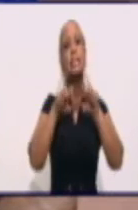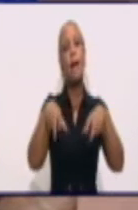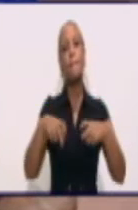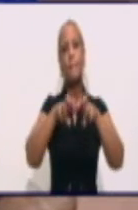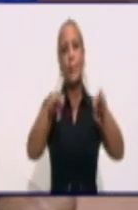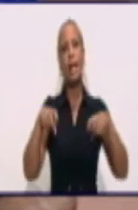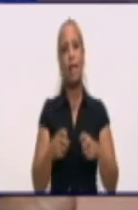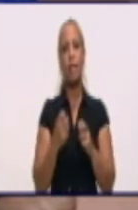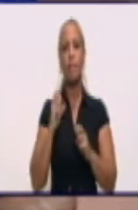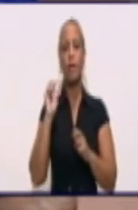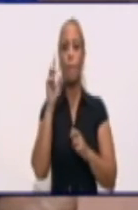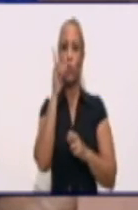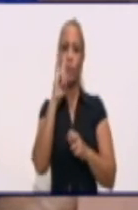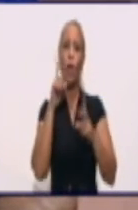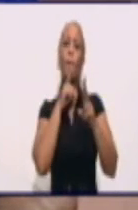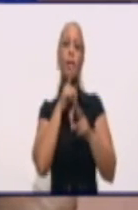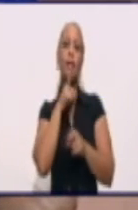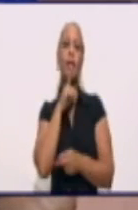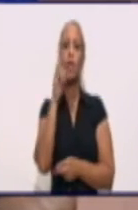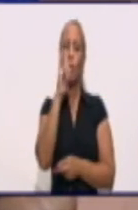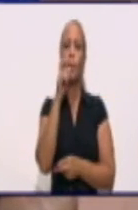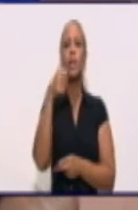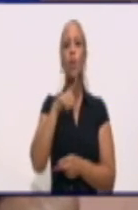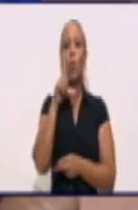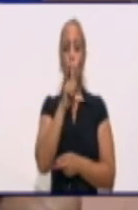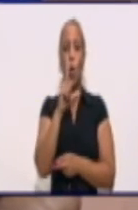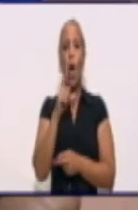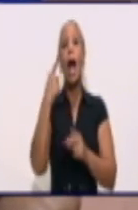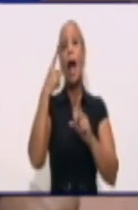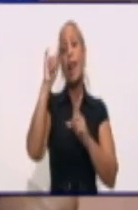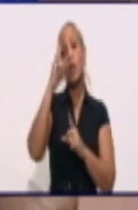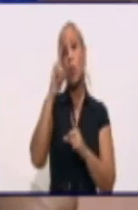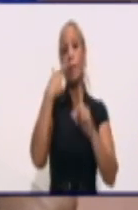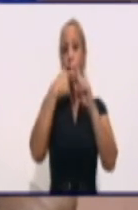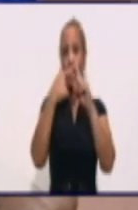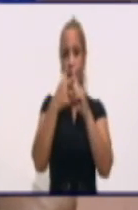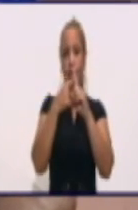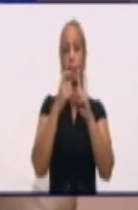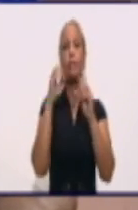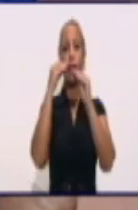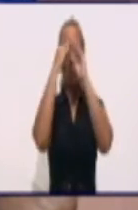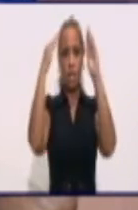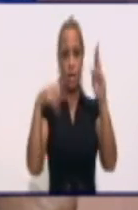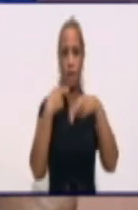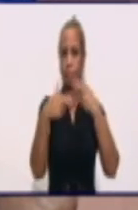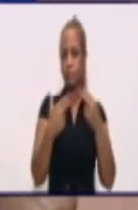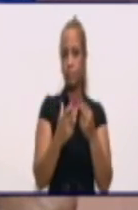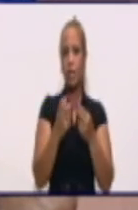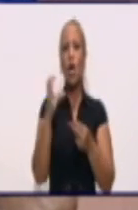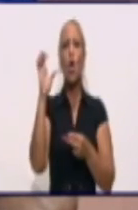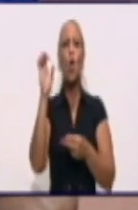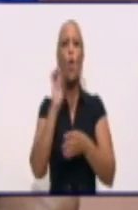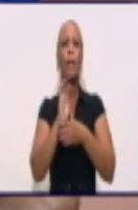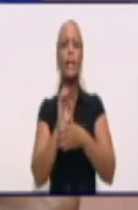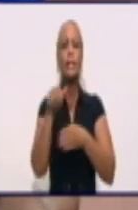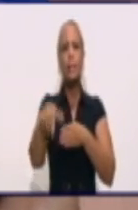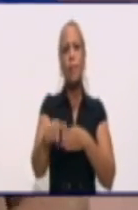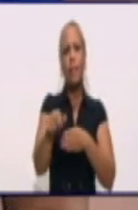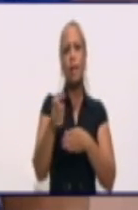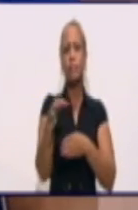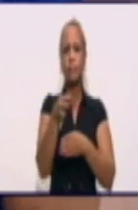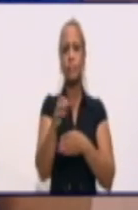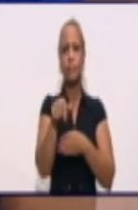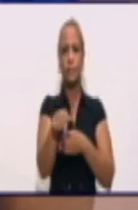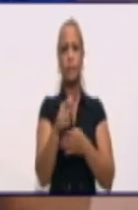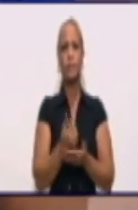próximo viernes 9 de julio a las 9 y 30 de la mañana. La misma se va a realizar en la sede de la cooperativa ubicada en la comunidad de